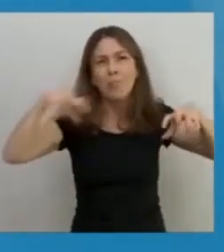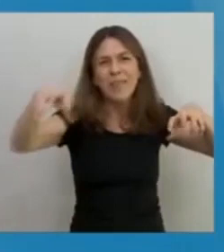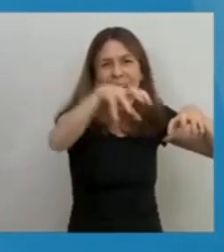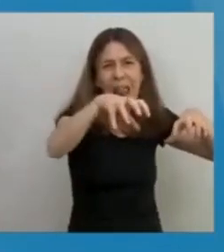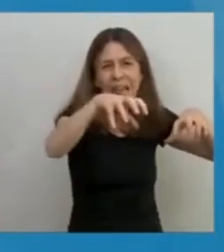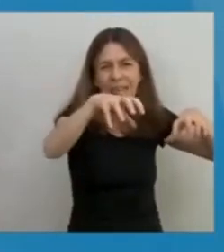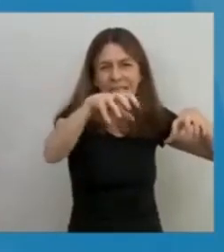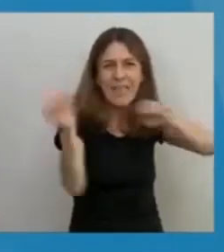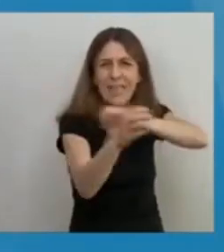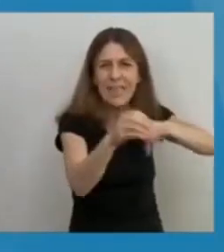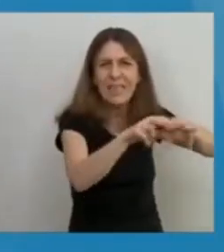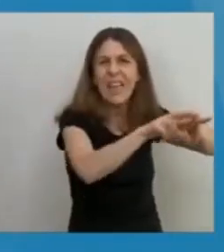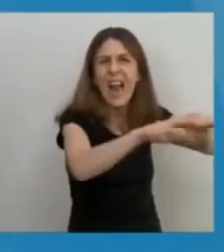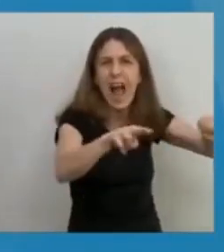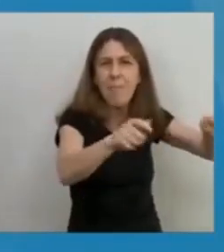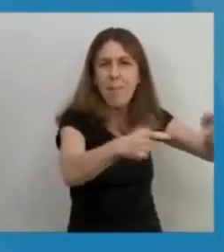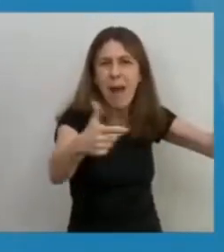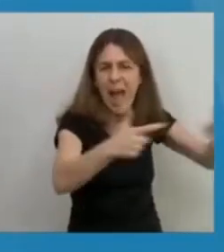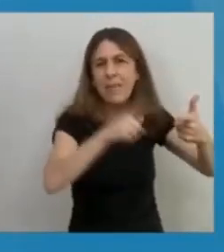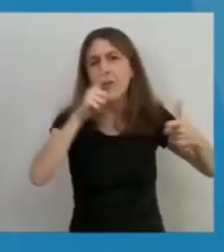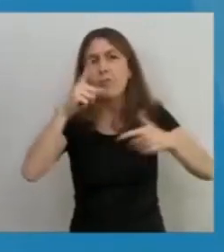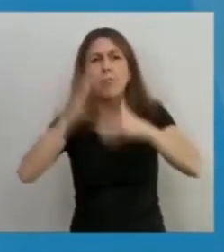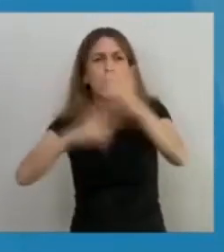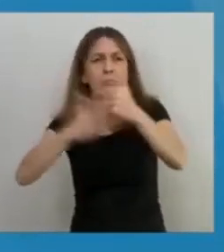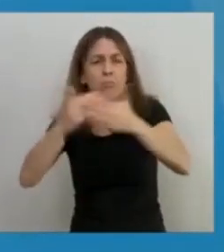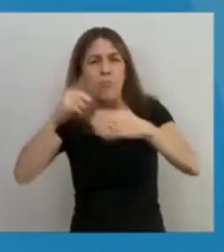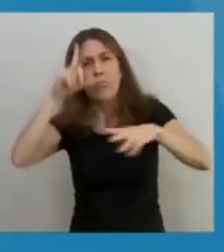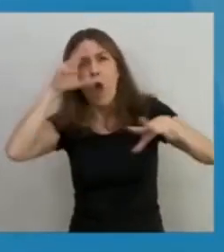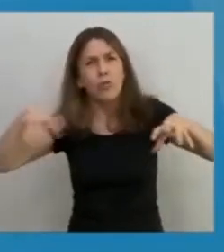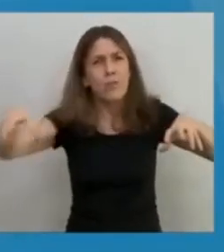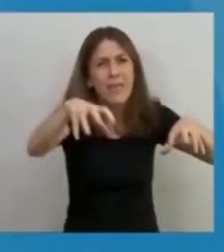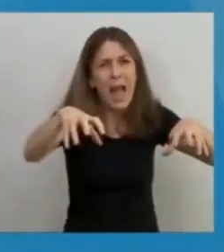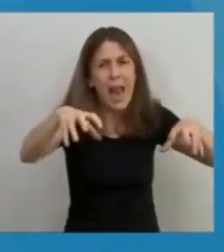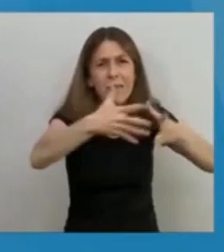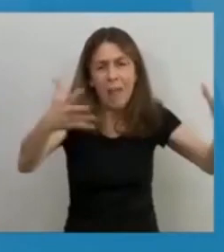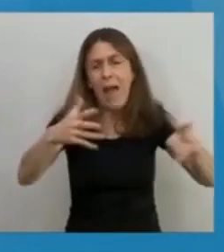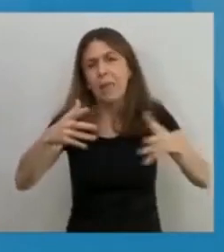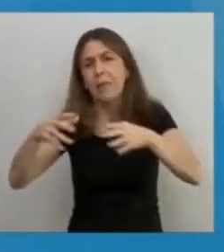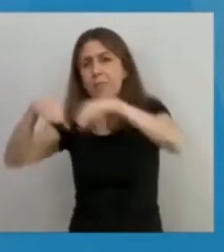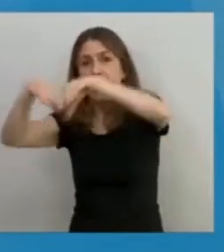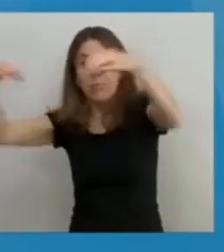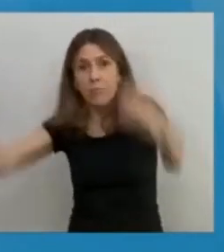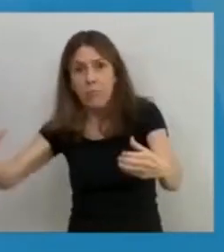la construcción de más hospitales y de más centros hospitalarios. Y también